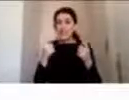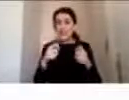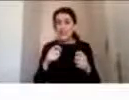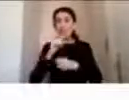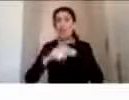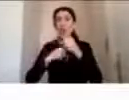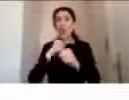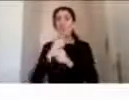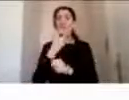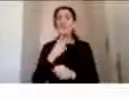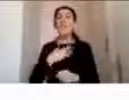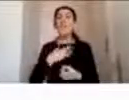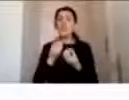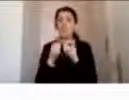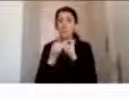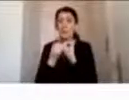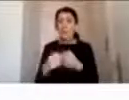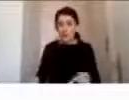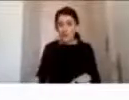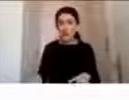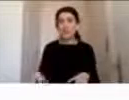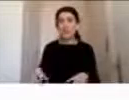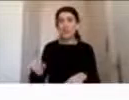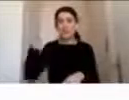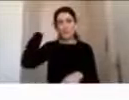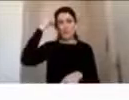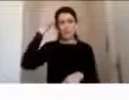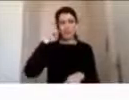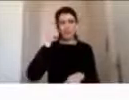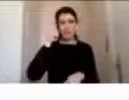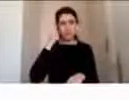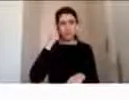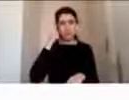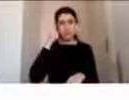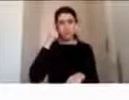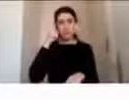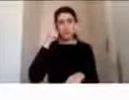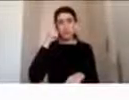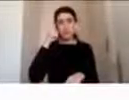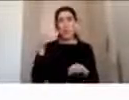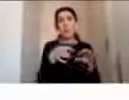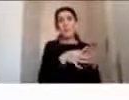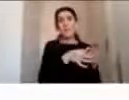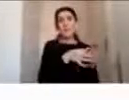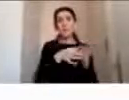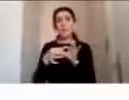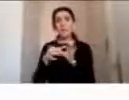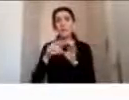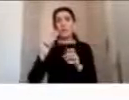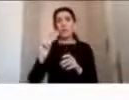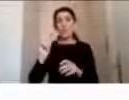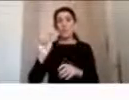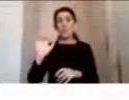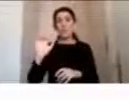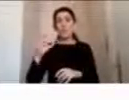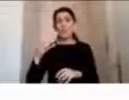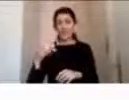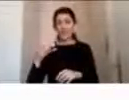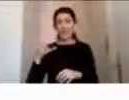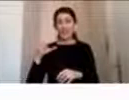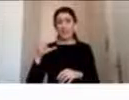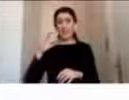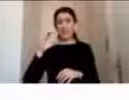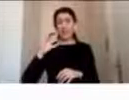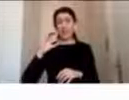lesiones cerebrales, por lesiones en la salud física, por traumatismo encefalocraniano, son altísimos